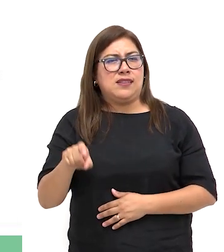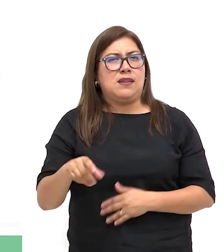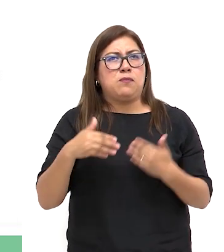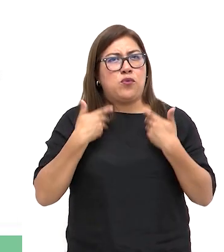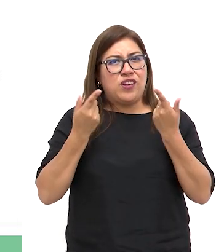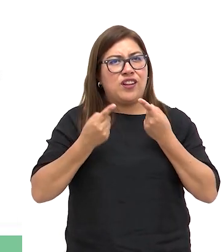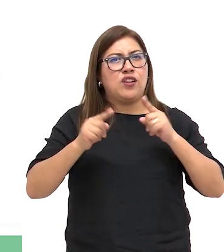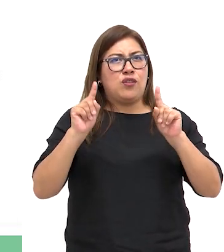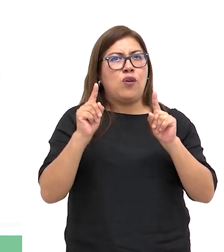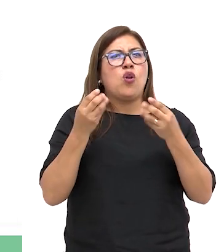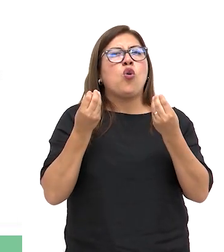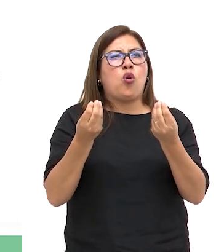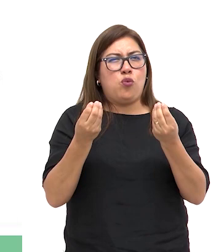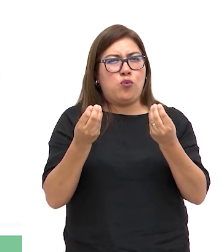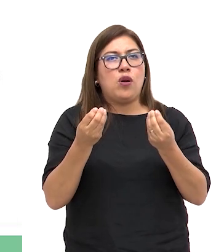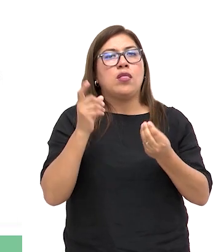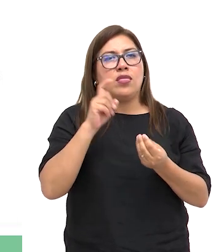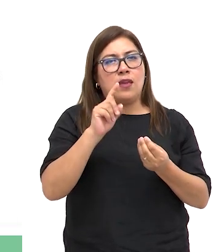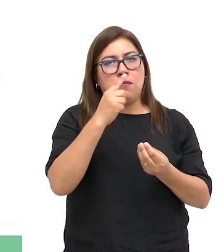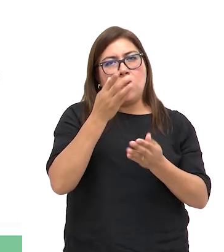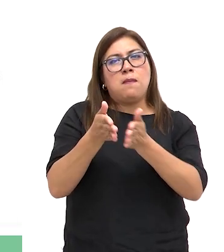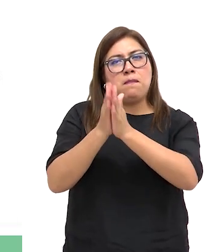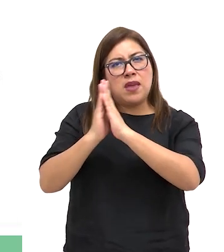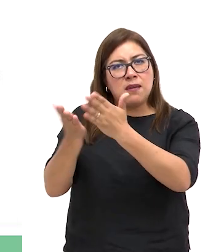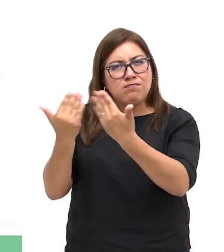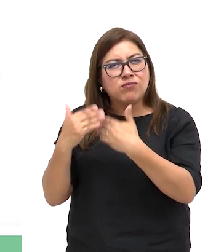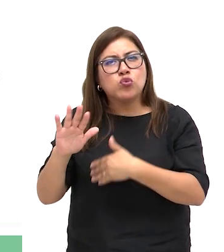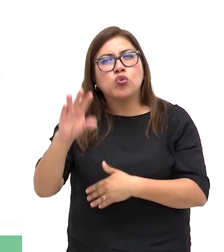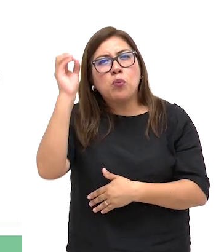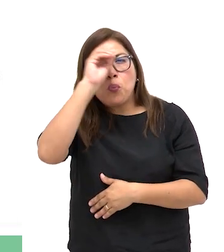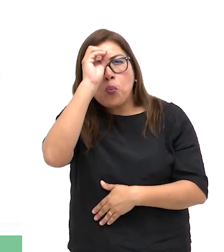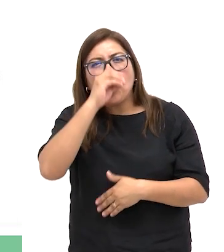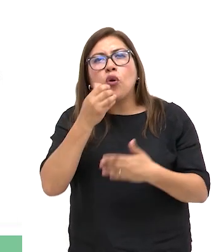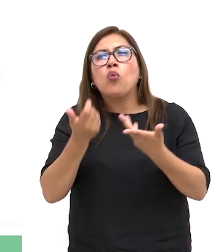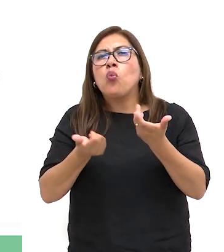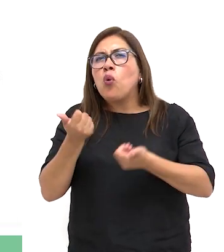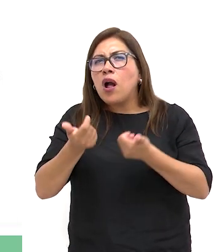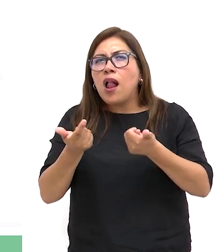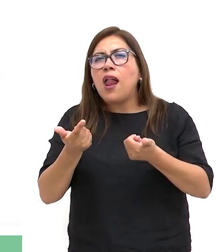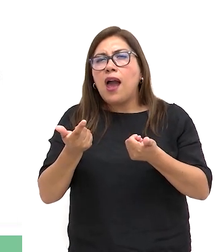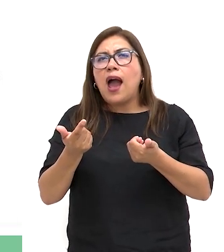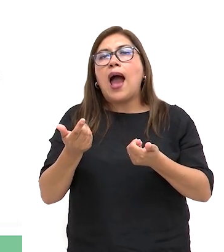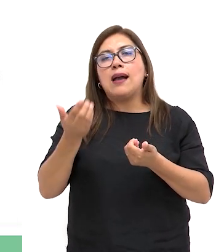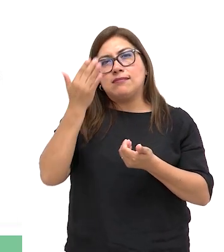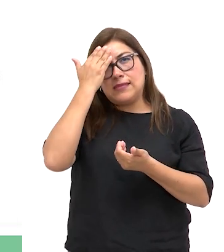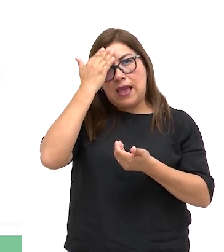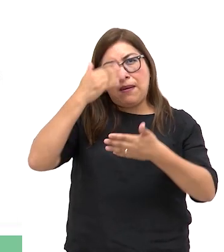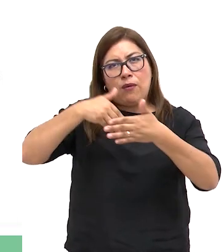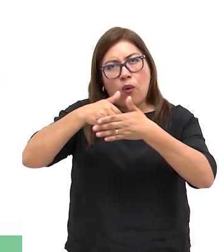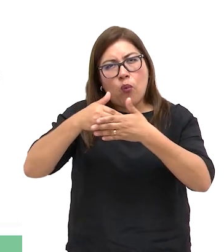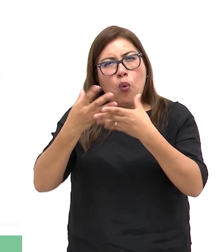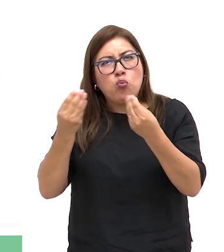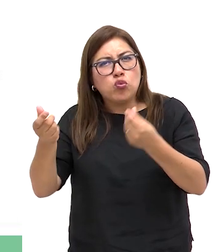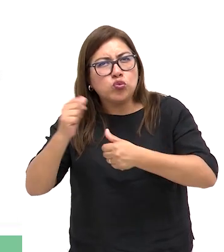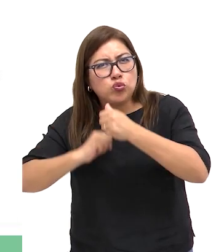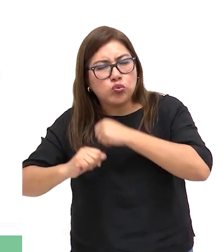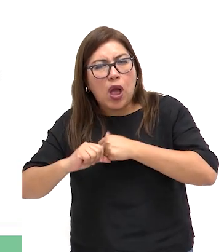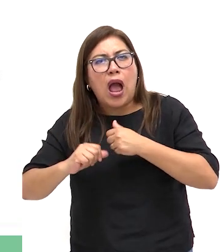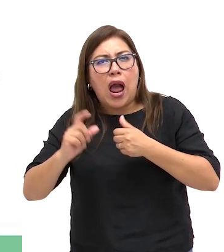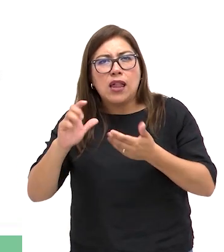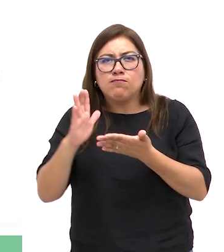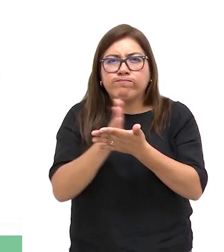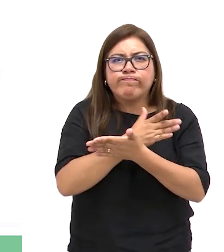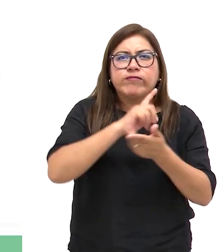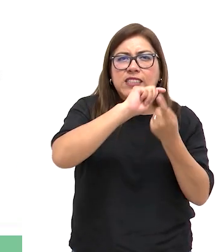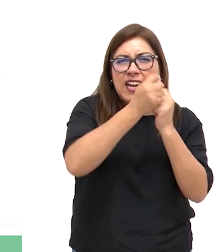Para lograrlo, deben considerar sus opiniones, identificar las barreras que enfrentan y proponer los